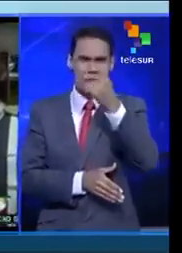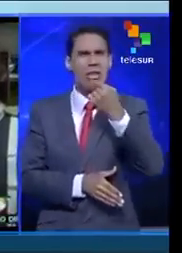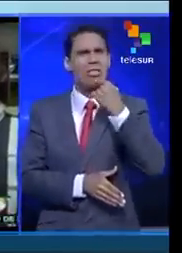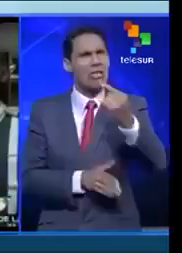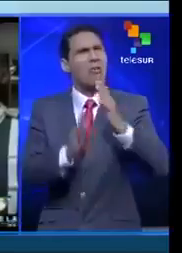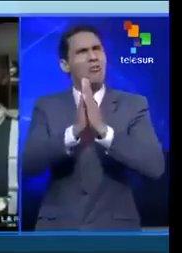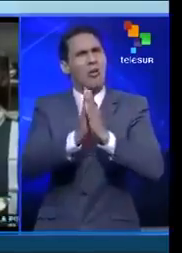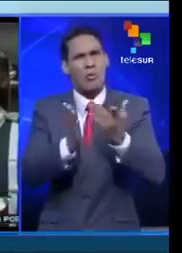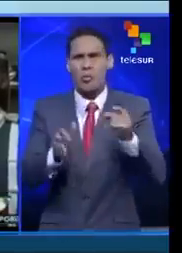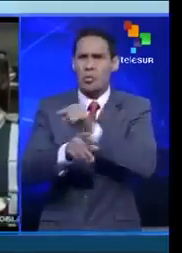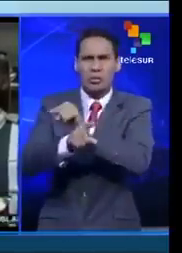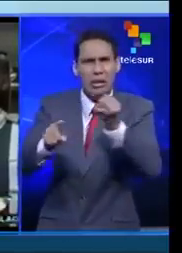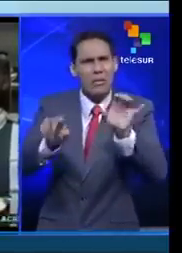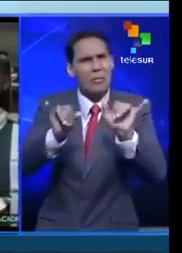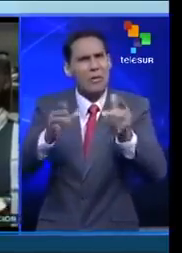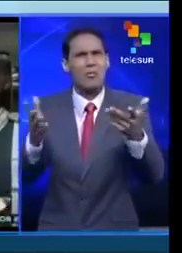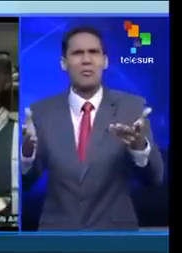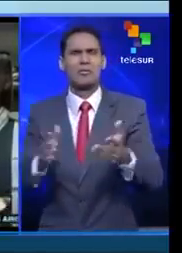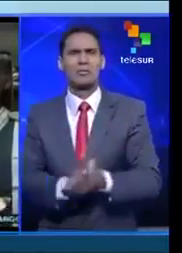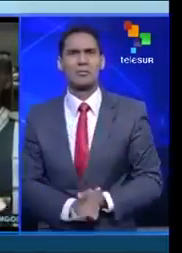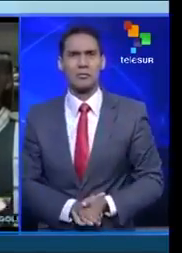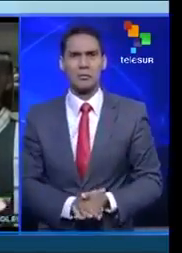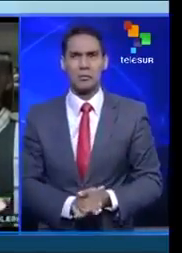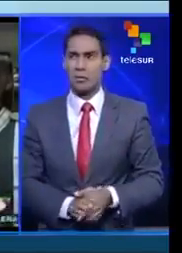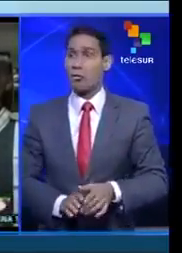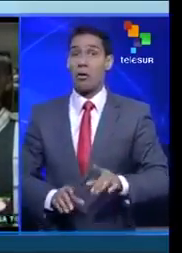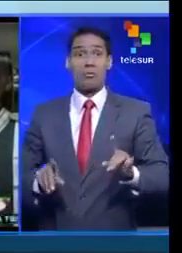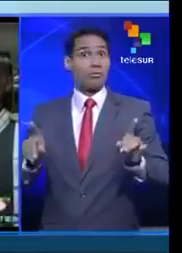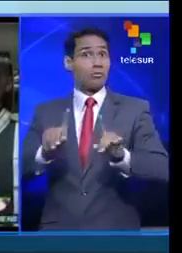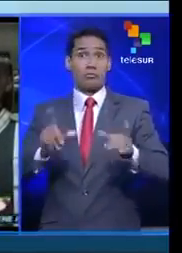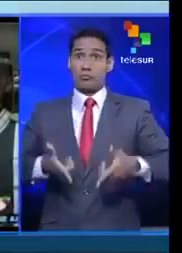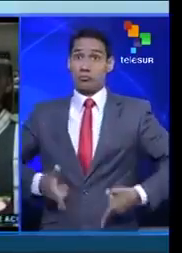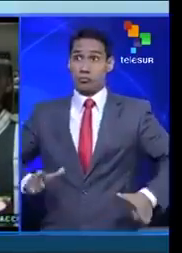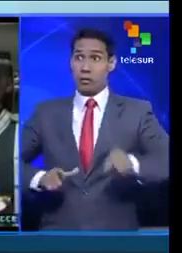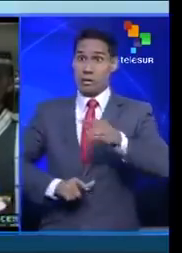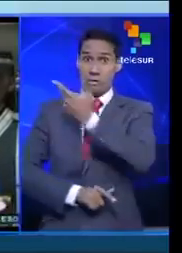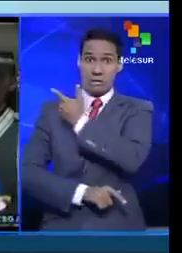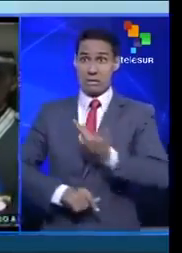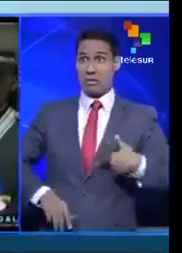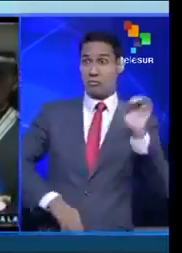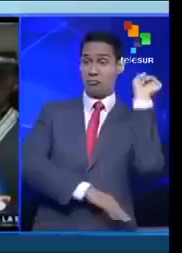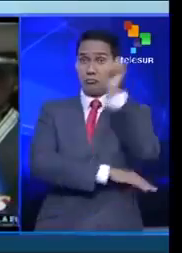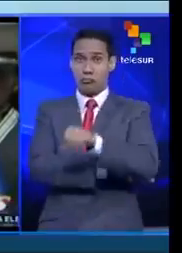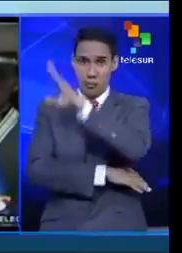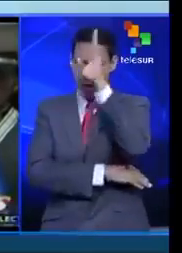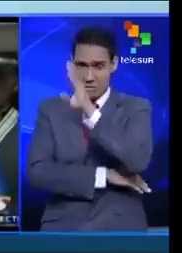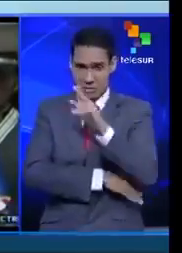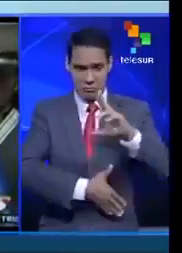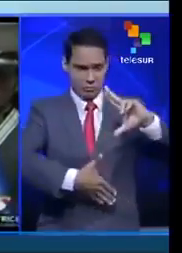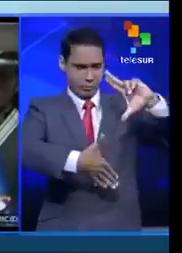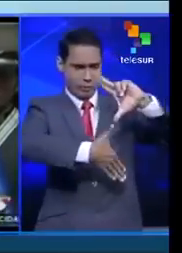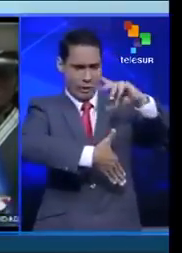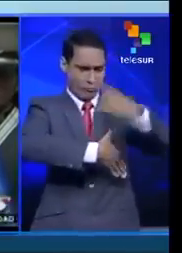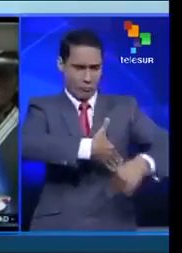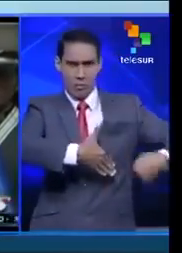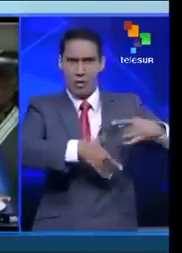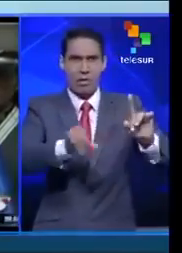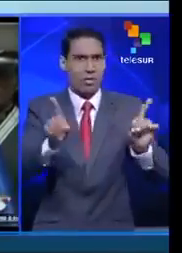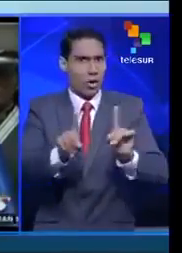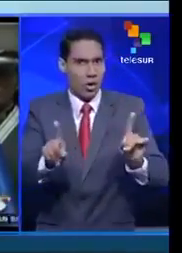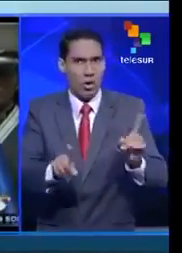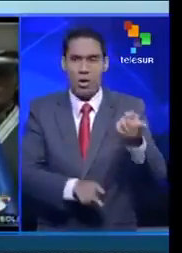díganle a mi nombre a su comandante, no vamos a permitir golpes de Estado en Brasil, ni en Sudamérica, ni en América Latina,